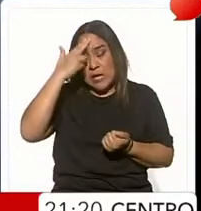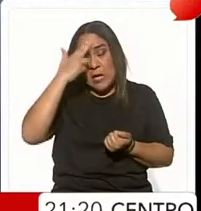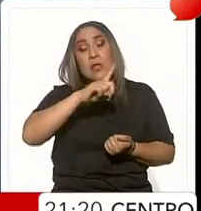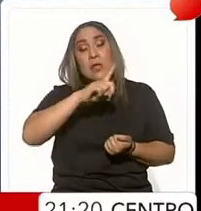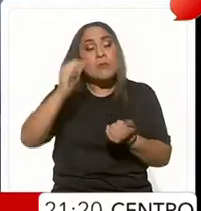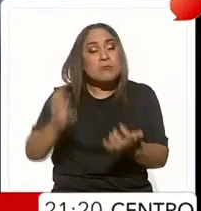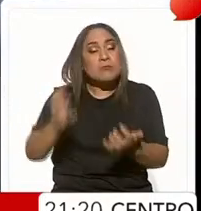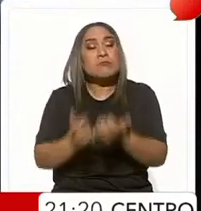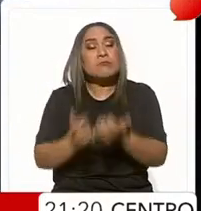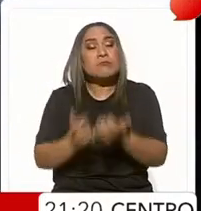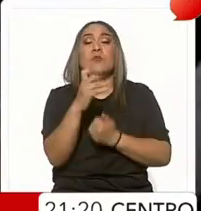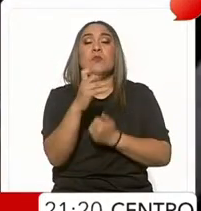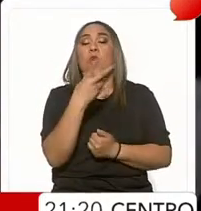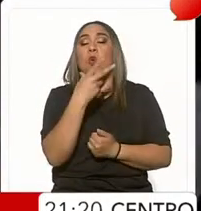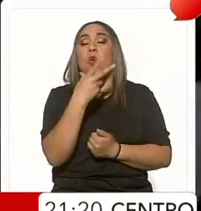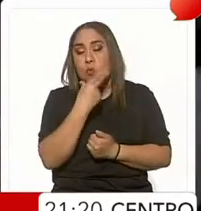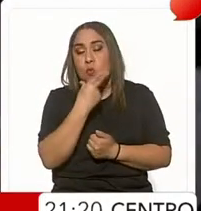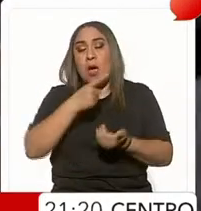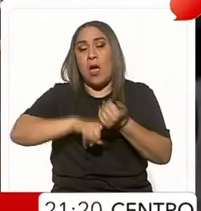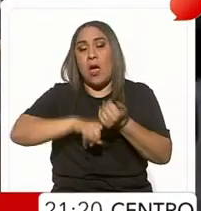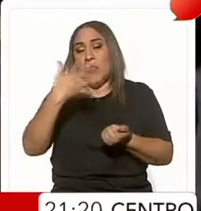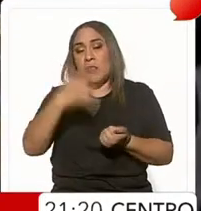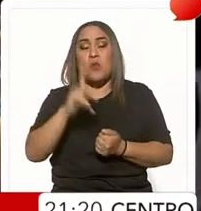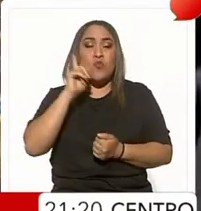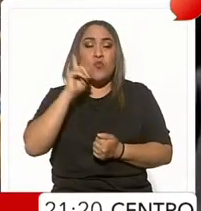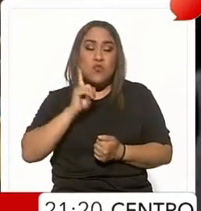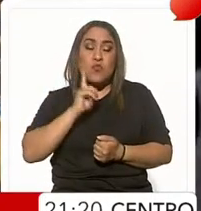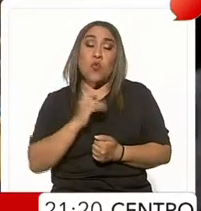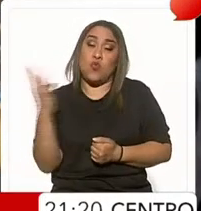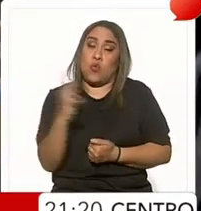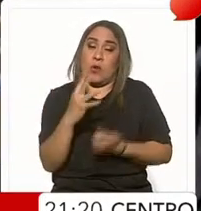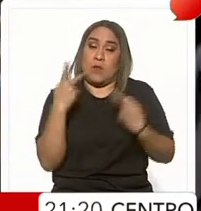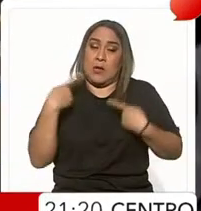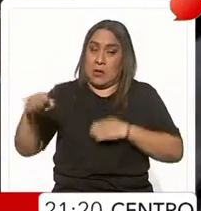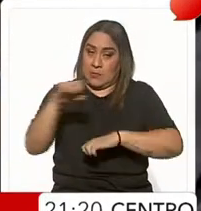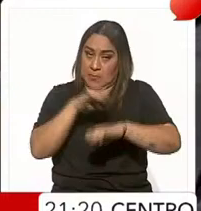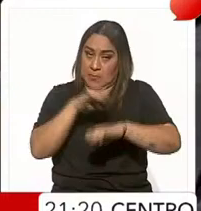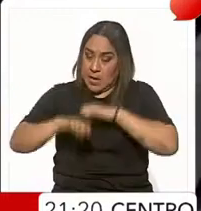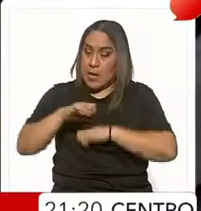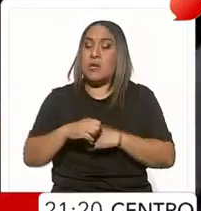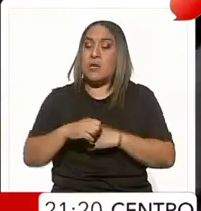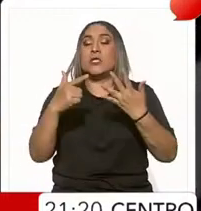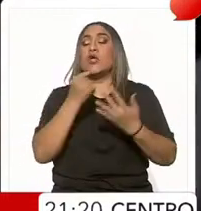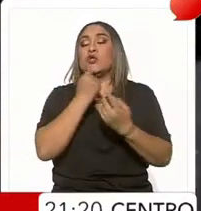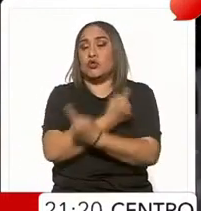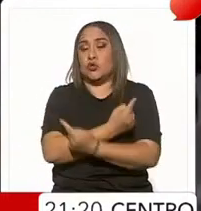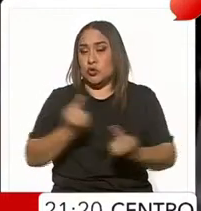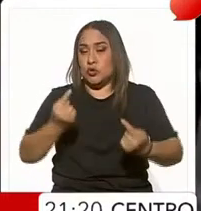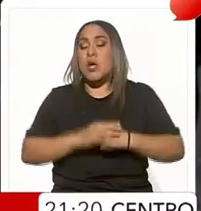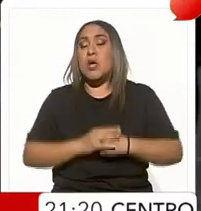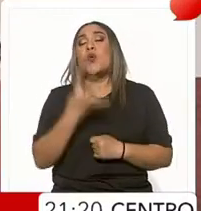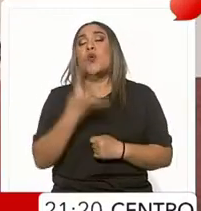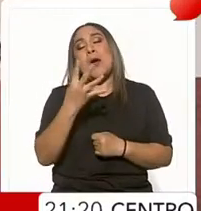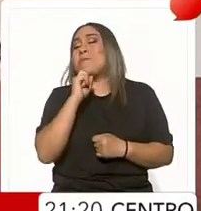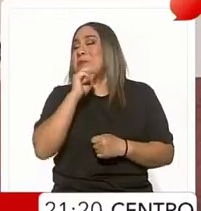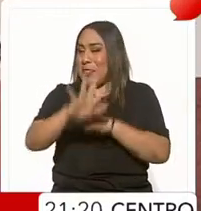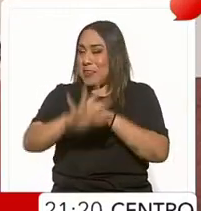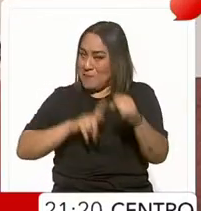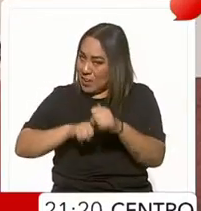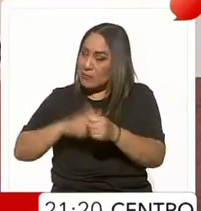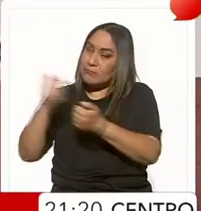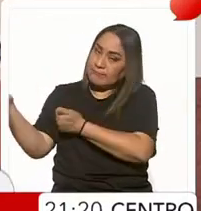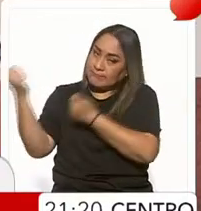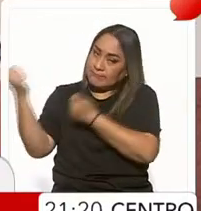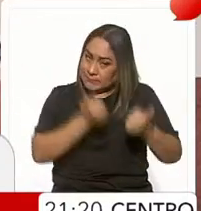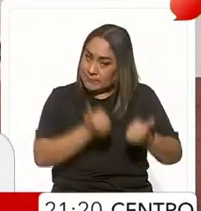hombres y 10 mujeres, entre ellos cuatro funcionarios de la Embajada y siete menores, incluso cuatro mascotas. Como ustedes saben,